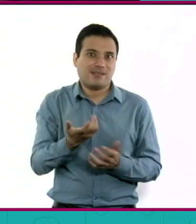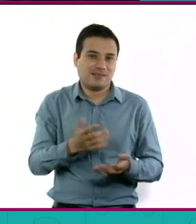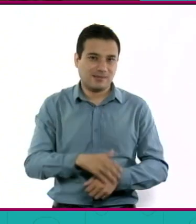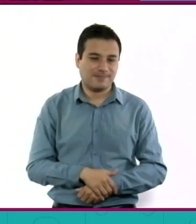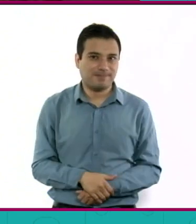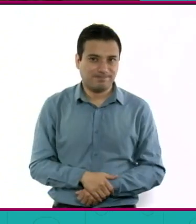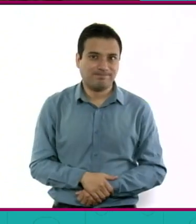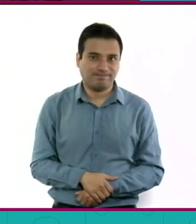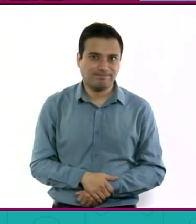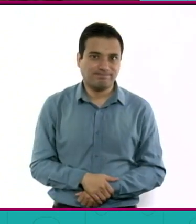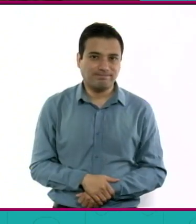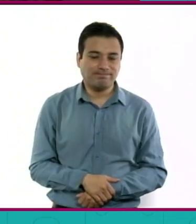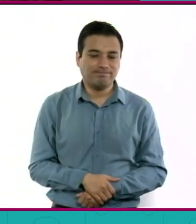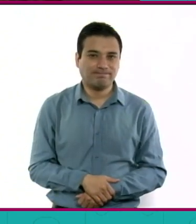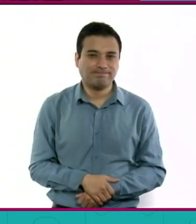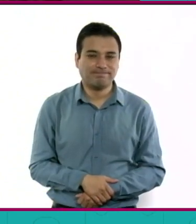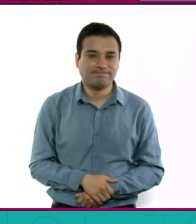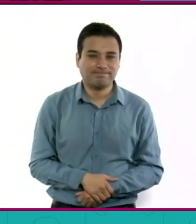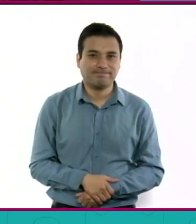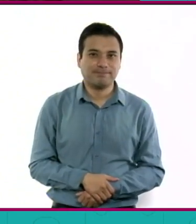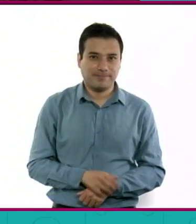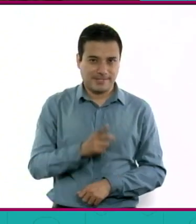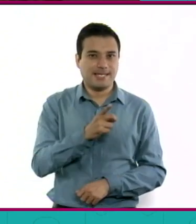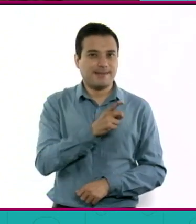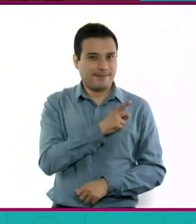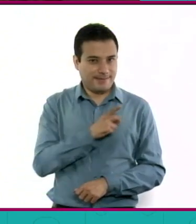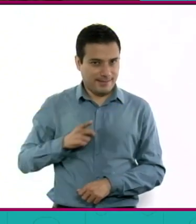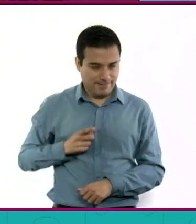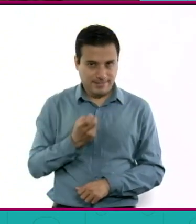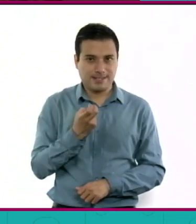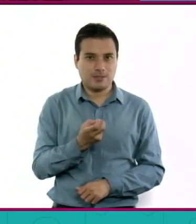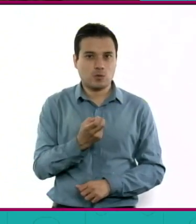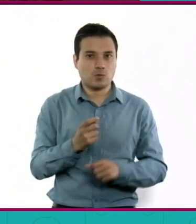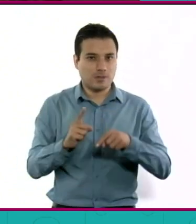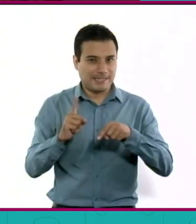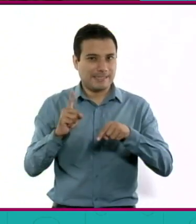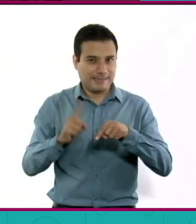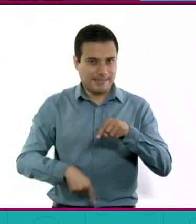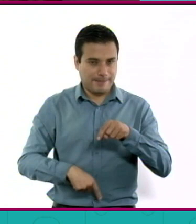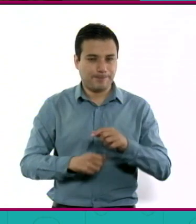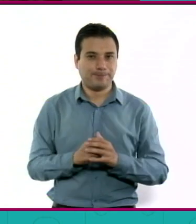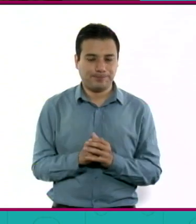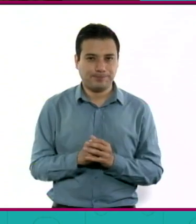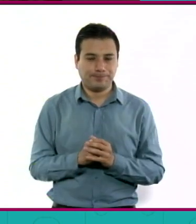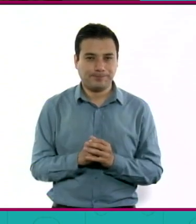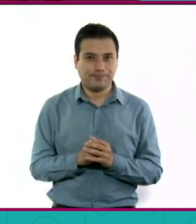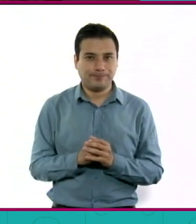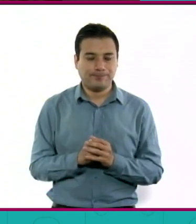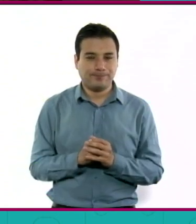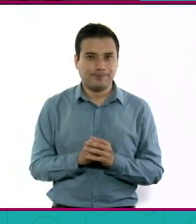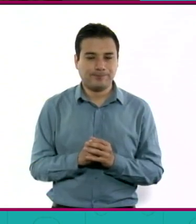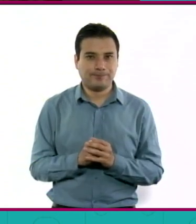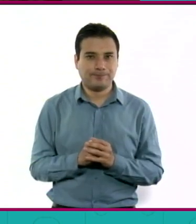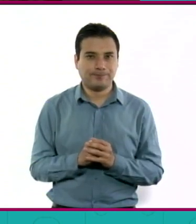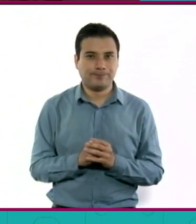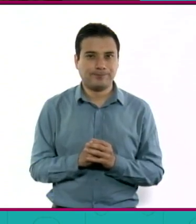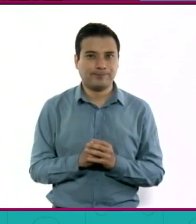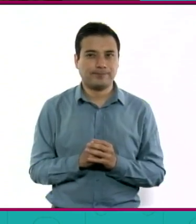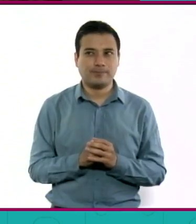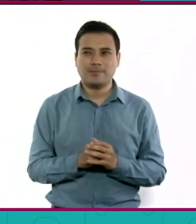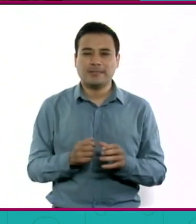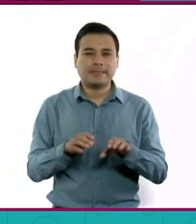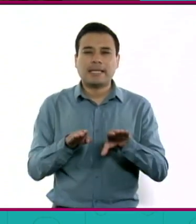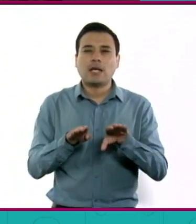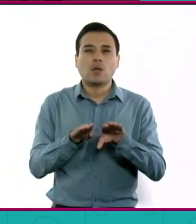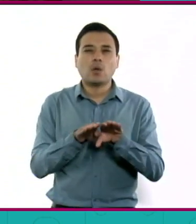bebidas indulzadas. Entonces tenemos que movernos de ahí. Tenemos que poder ¿cómo les